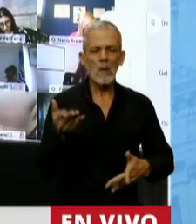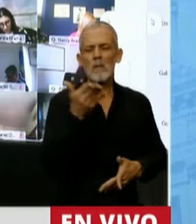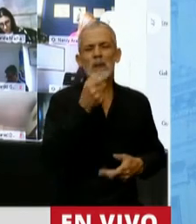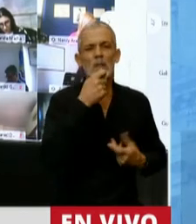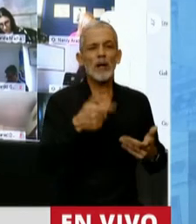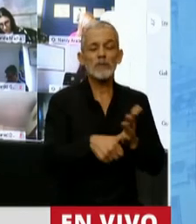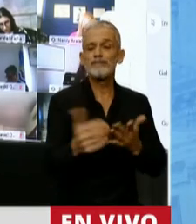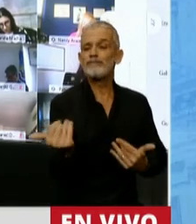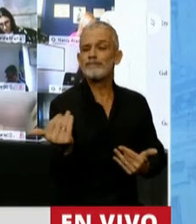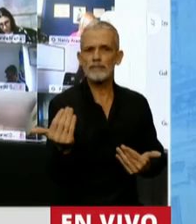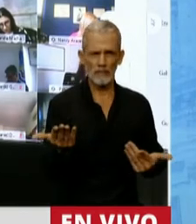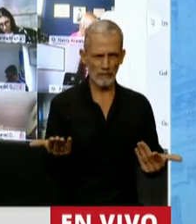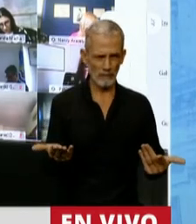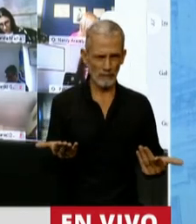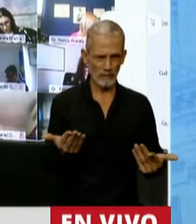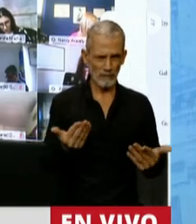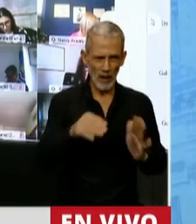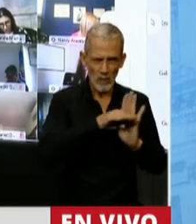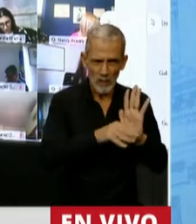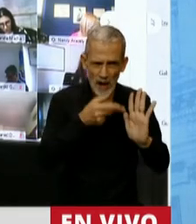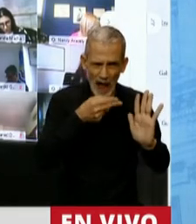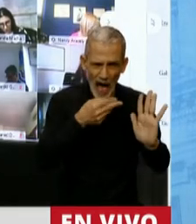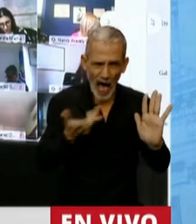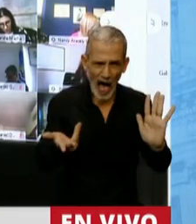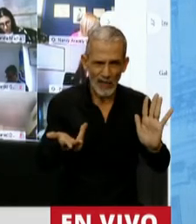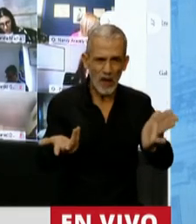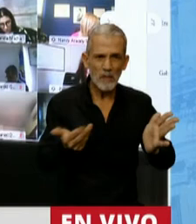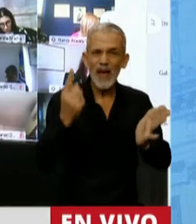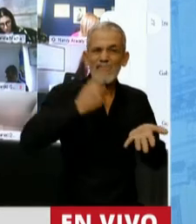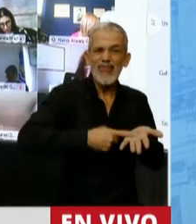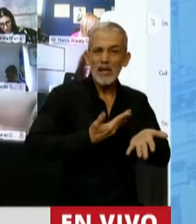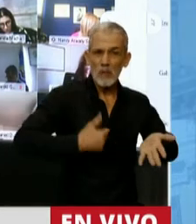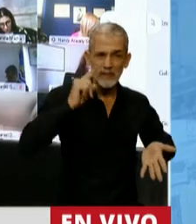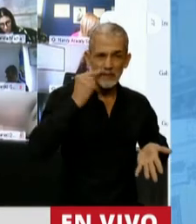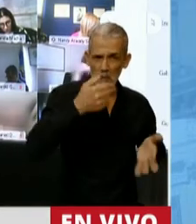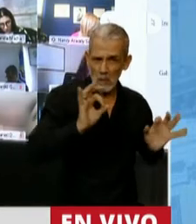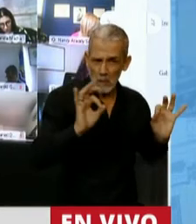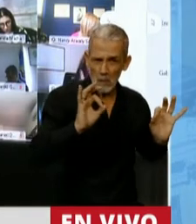documentaciones que están más allá del decreto presidencial,